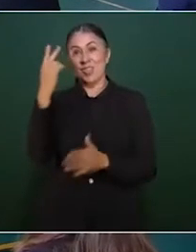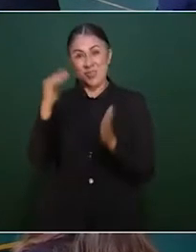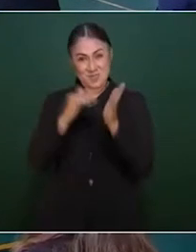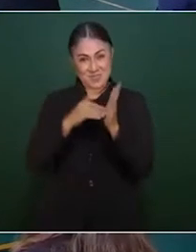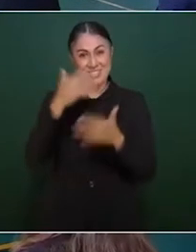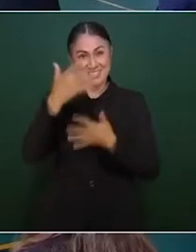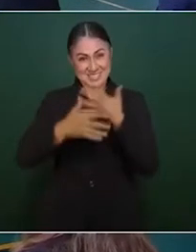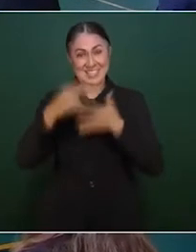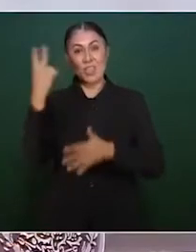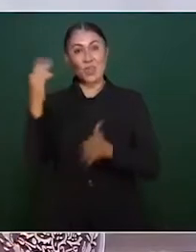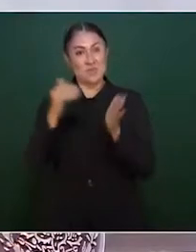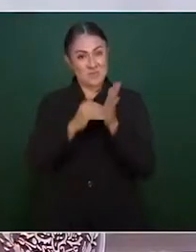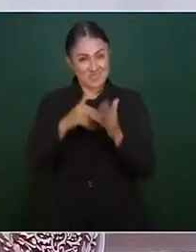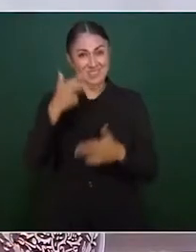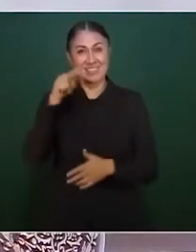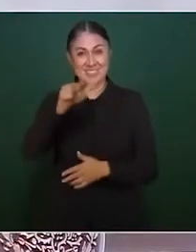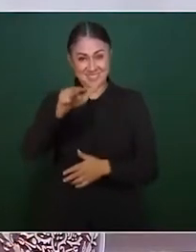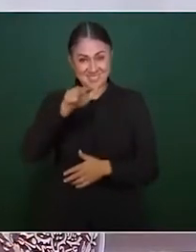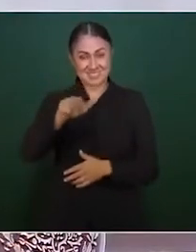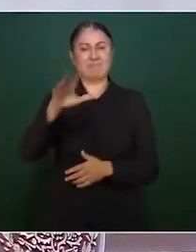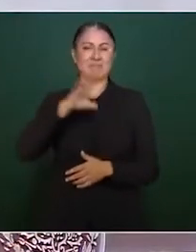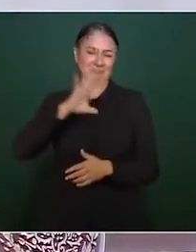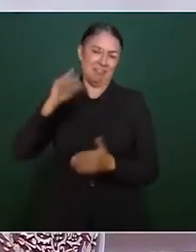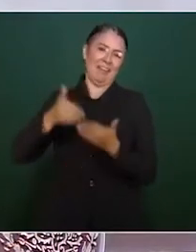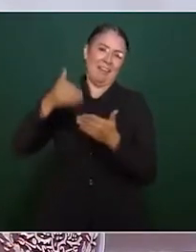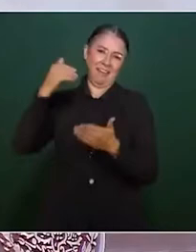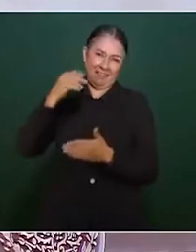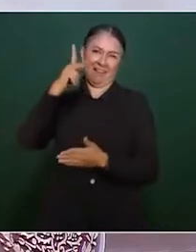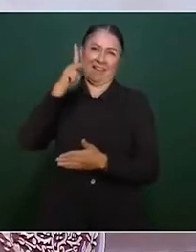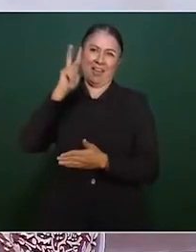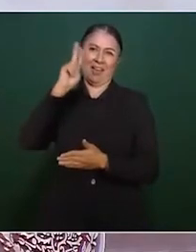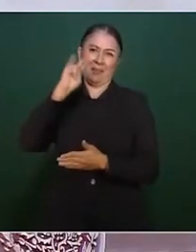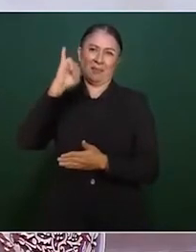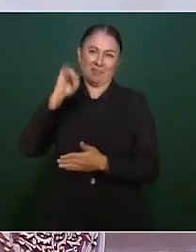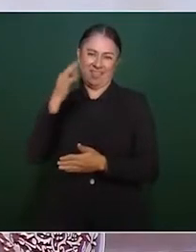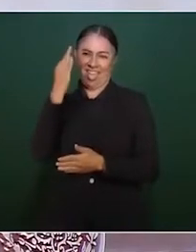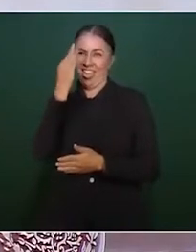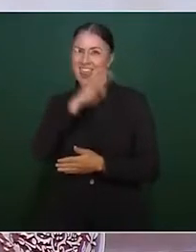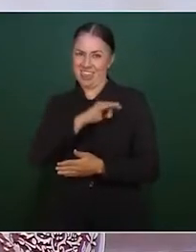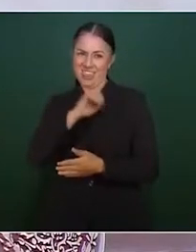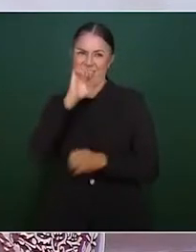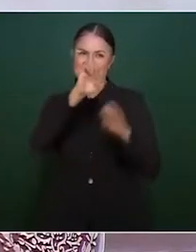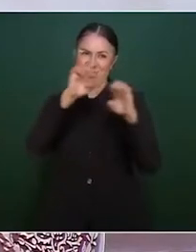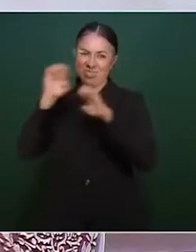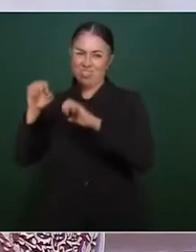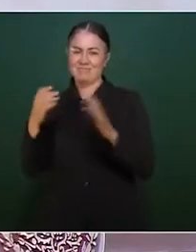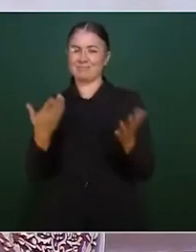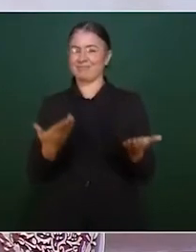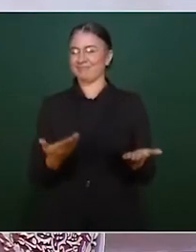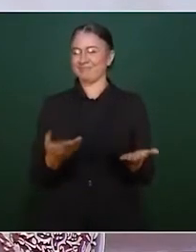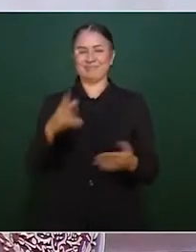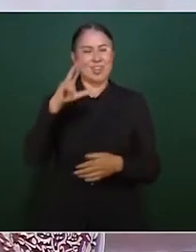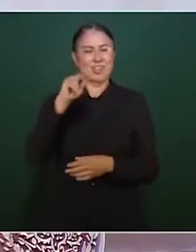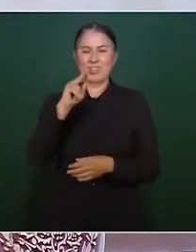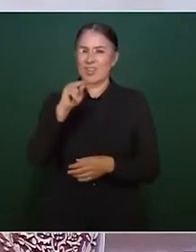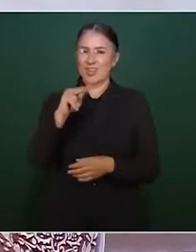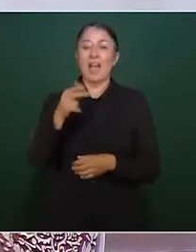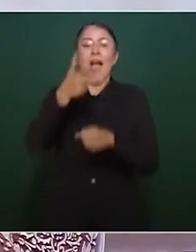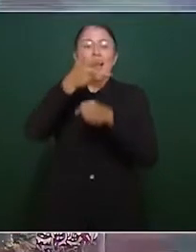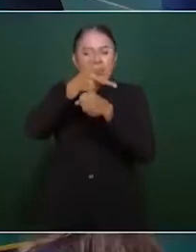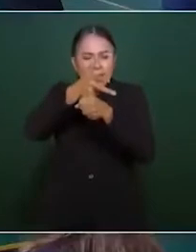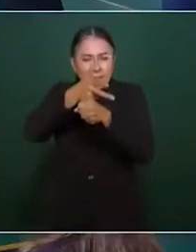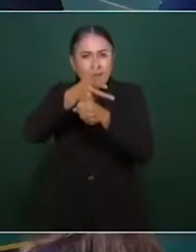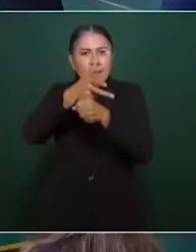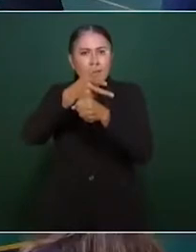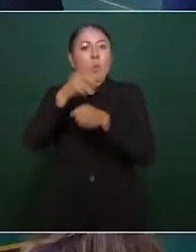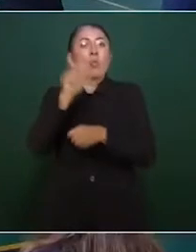2018 para publicar en medios y redes sus mítines en campaña. Se trata de un efecto de la cámara que al colocarla